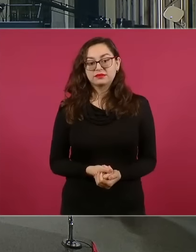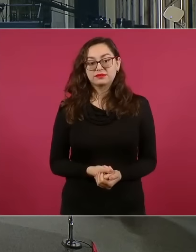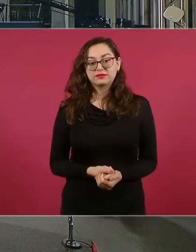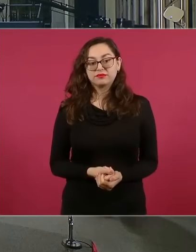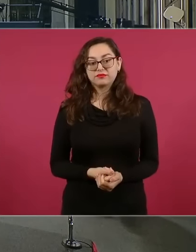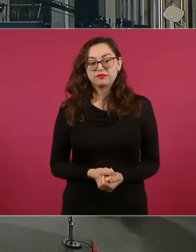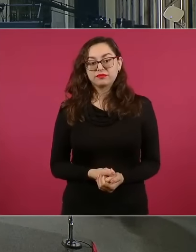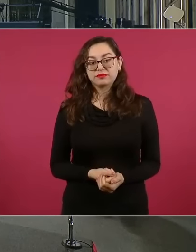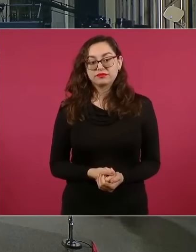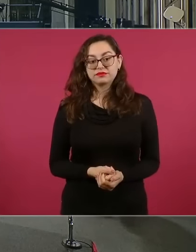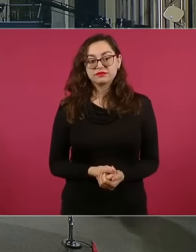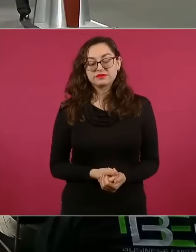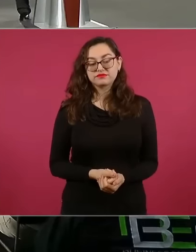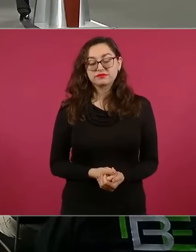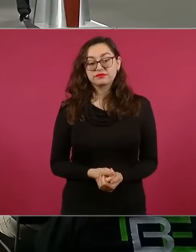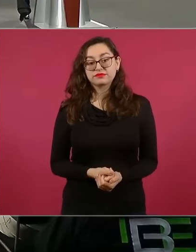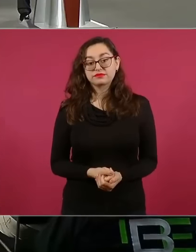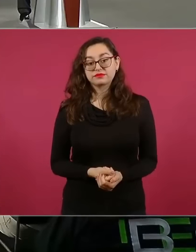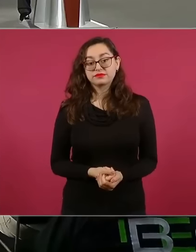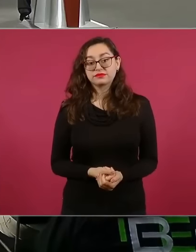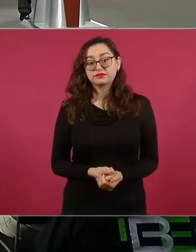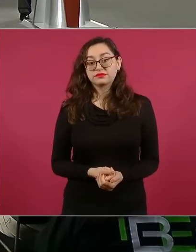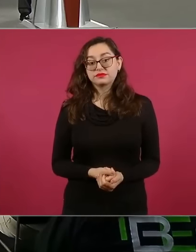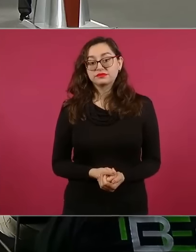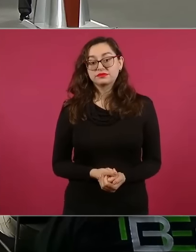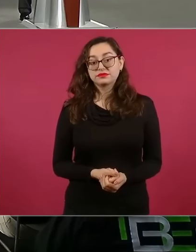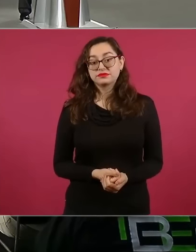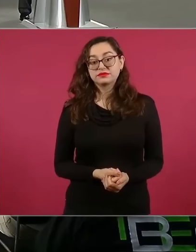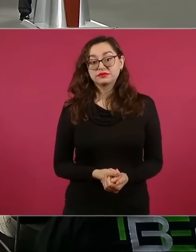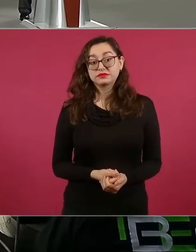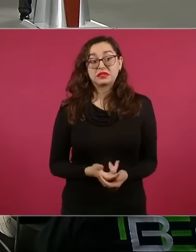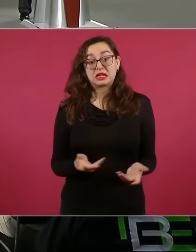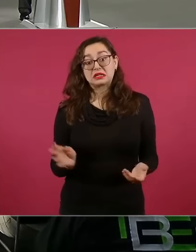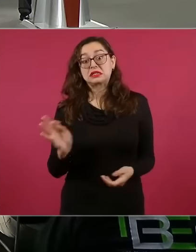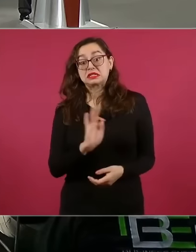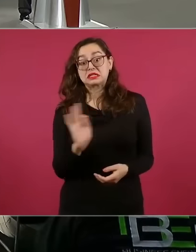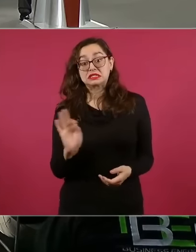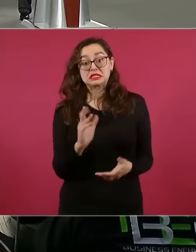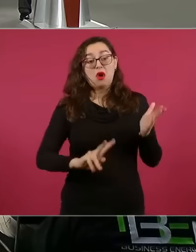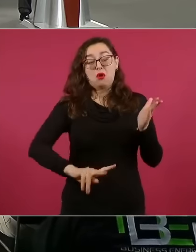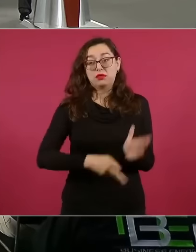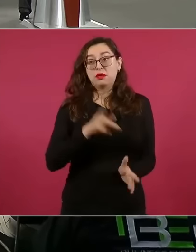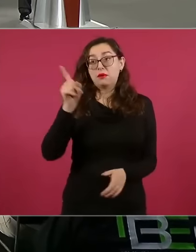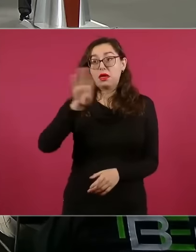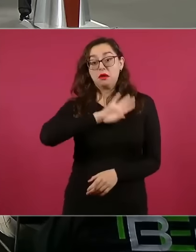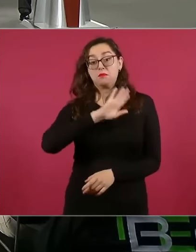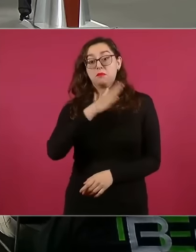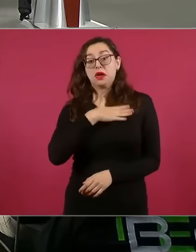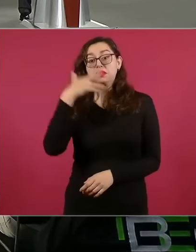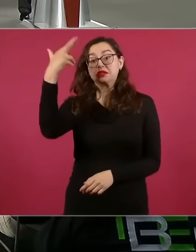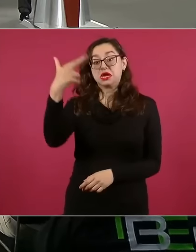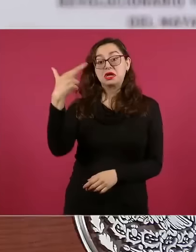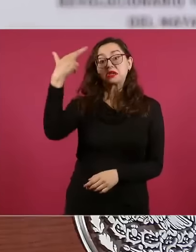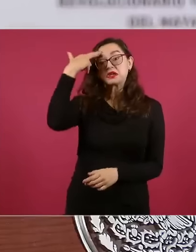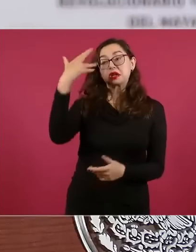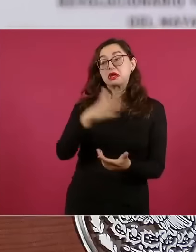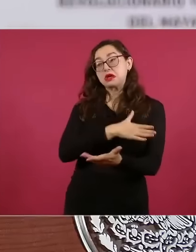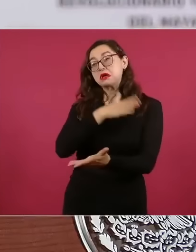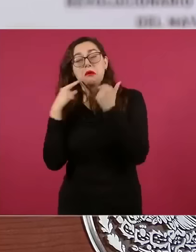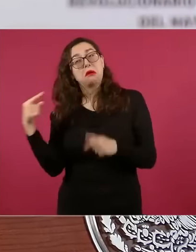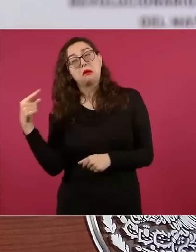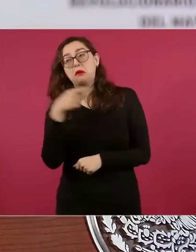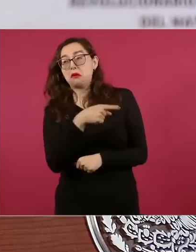nos van a ir a acusar ahora con este el rey de España si con el papa no porque el papa